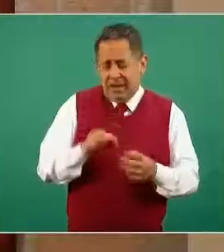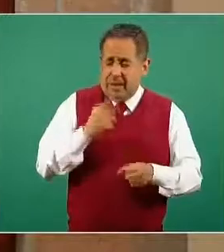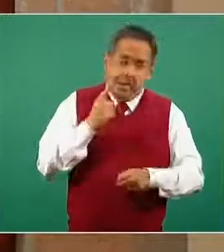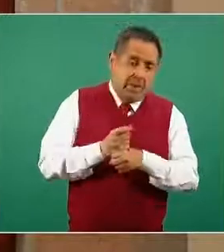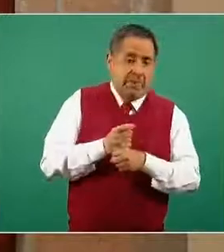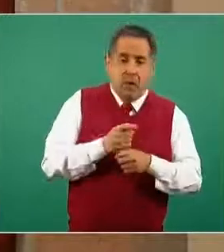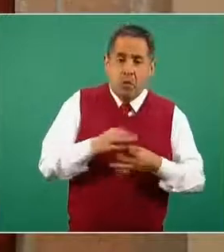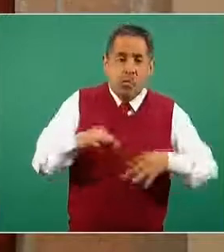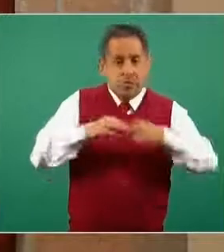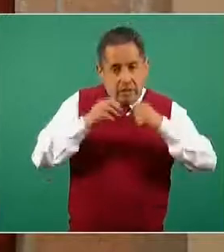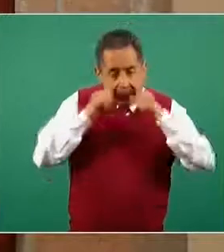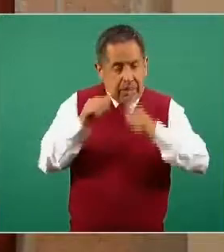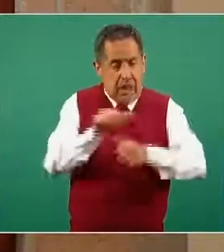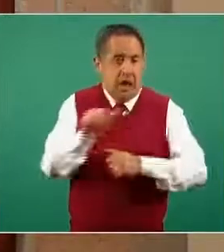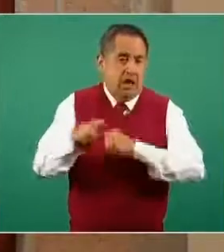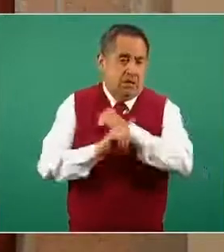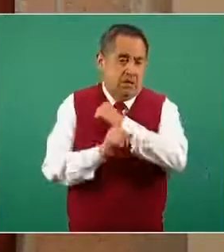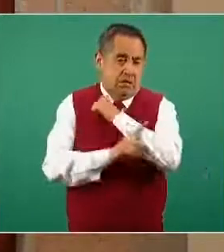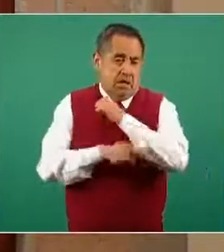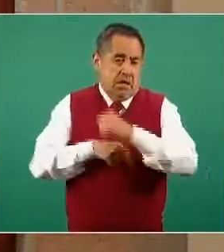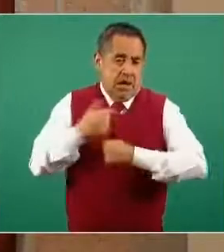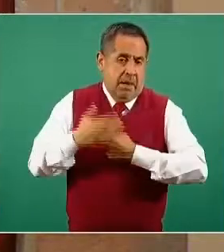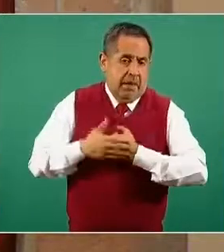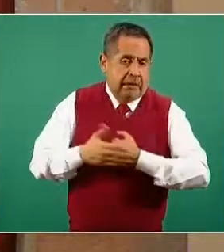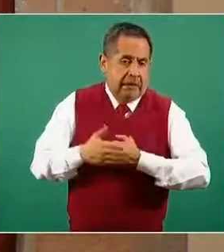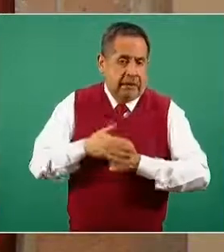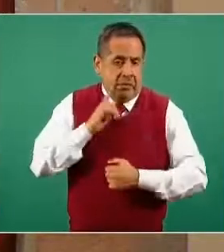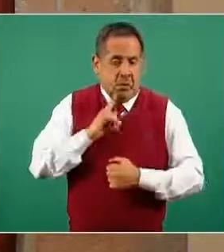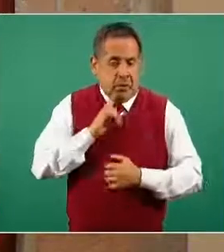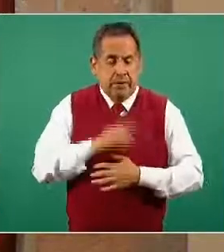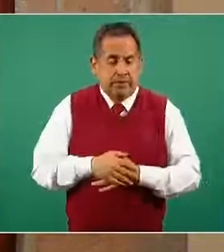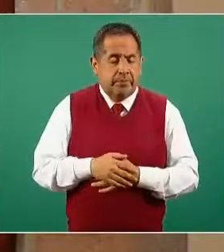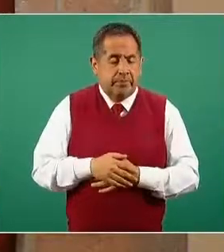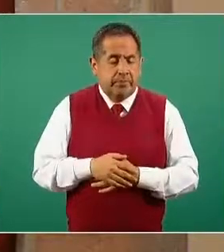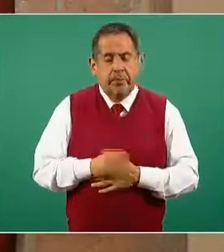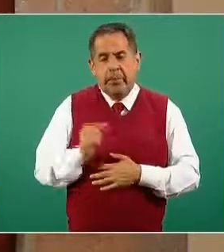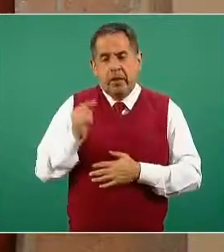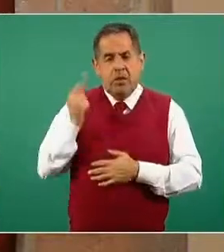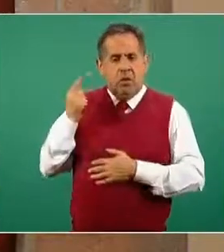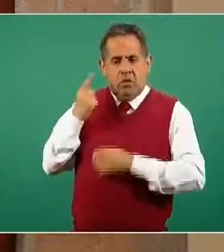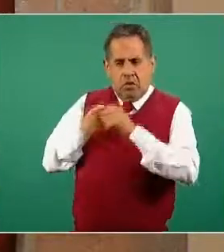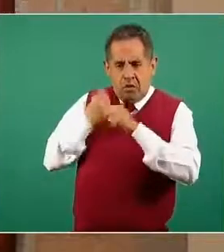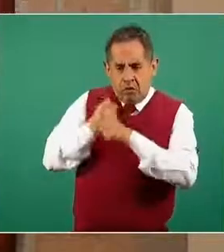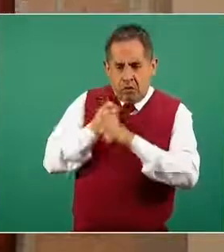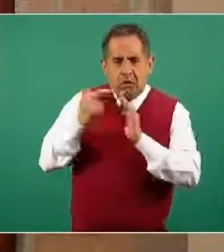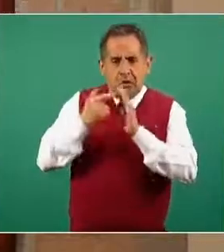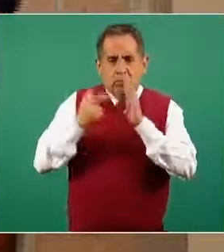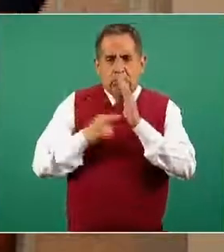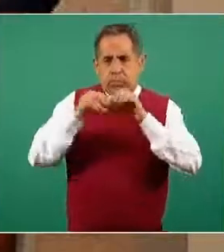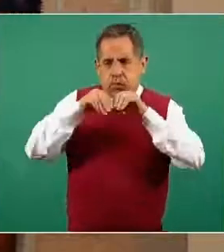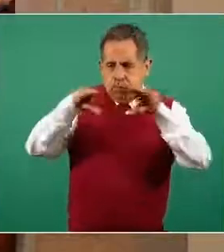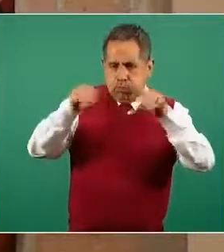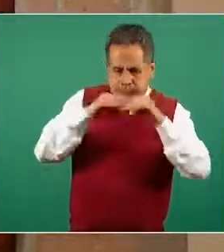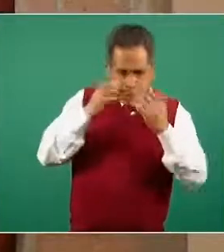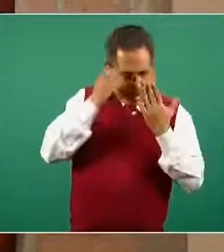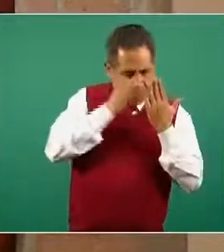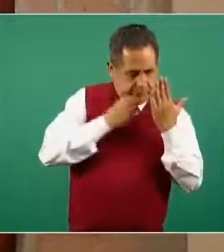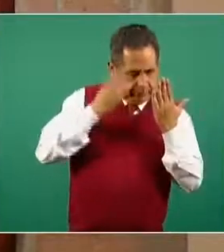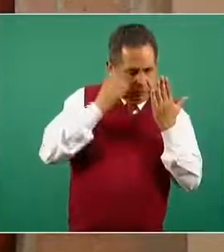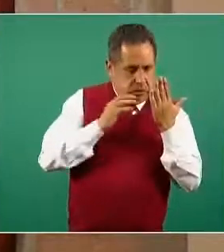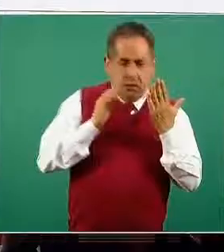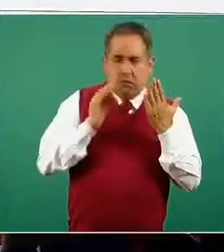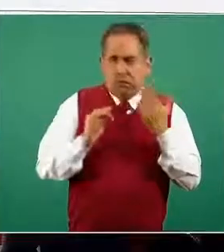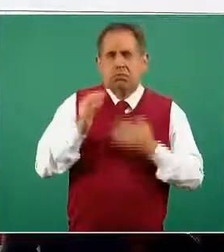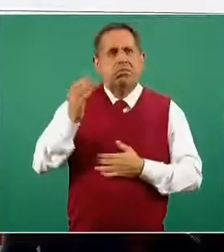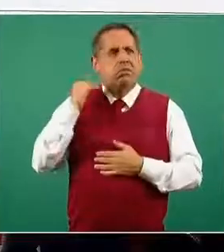lineamientos que emitimos desde el año pasado han sido revisados de forma constante, el primero fue